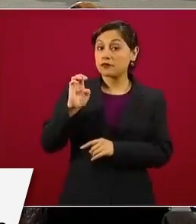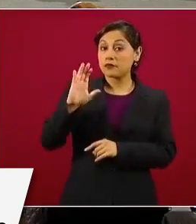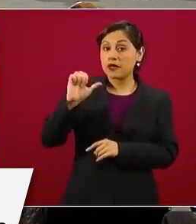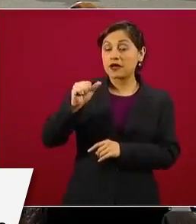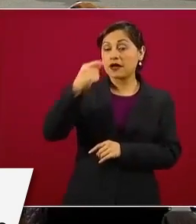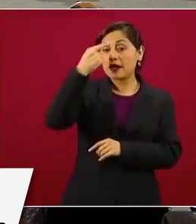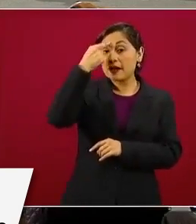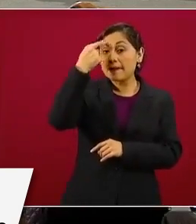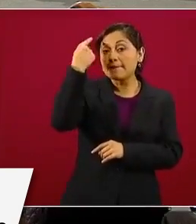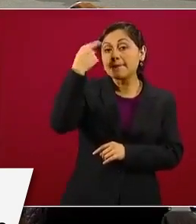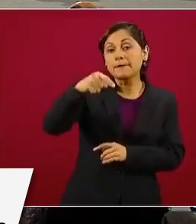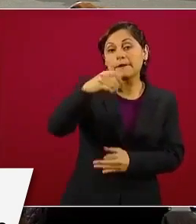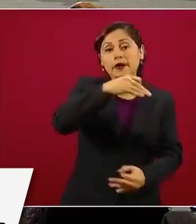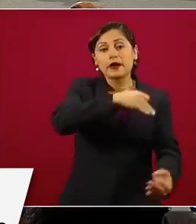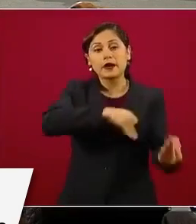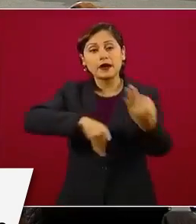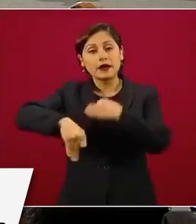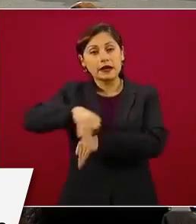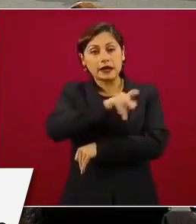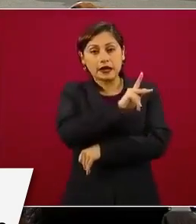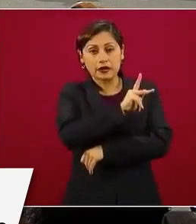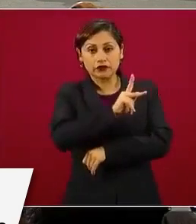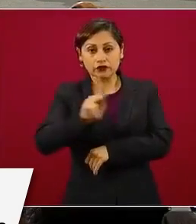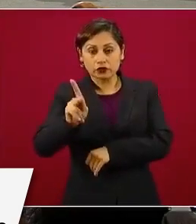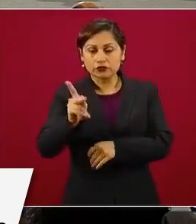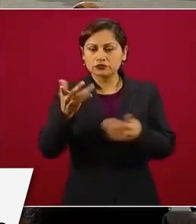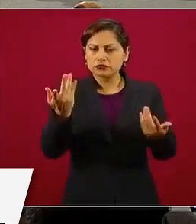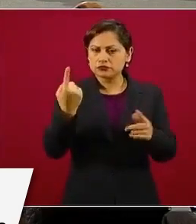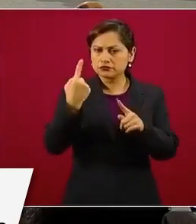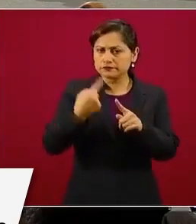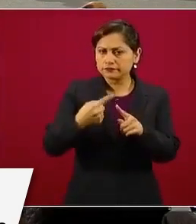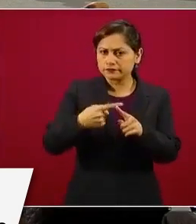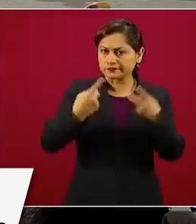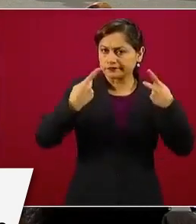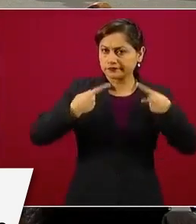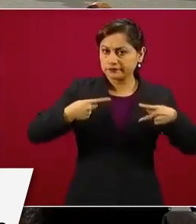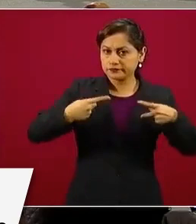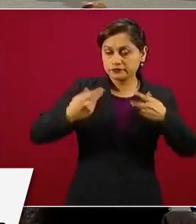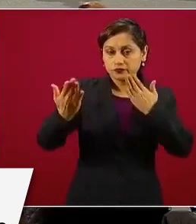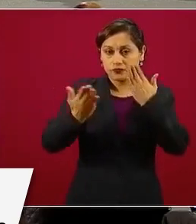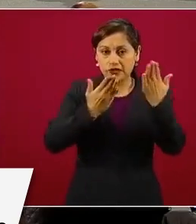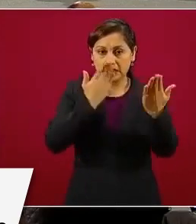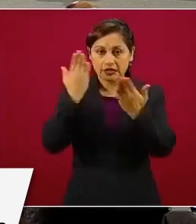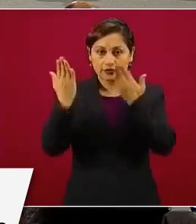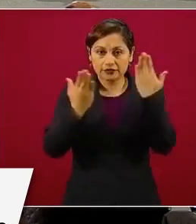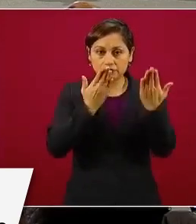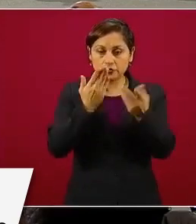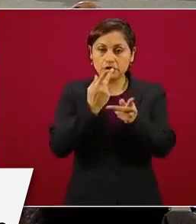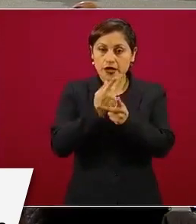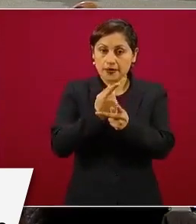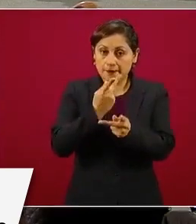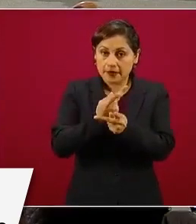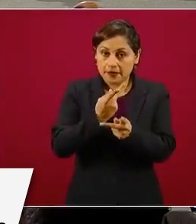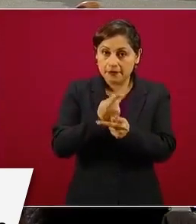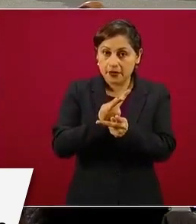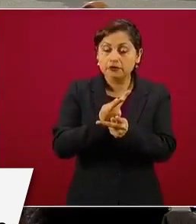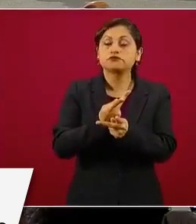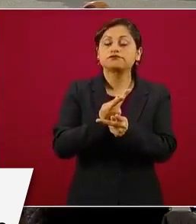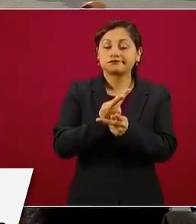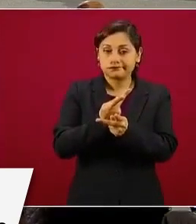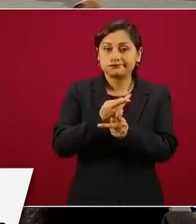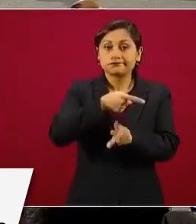es decir, todo el que estudia en el nivel medio superior recibe